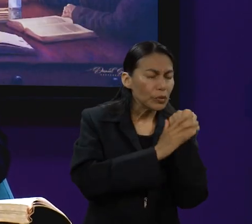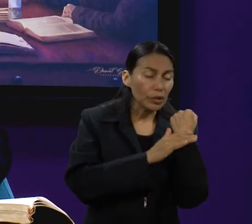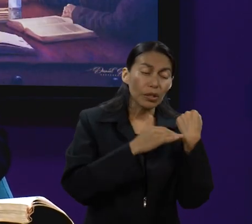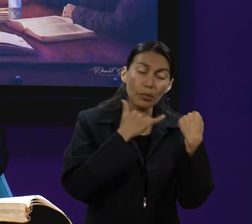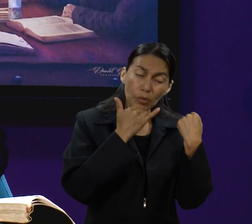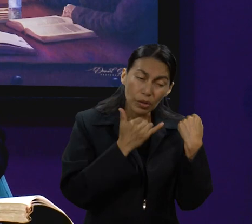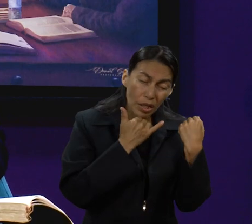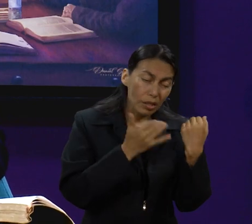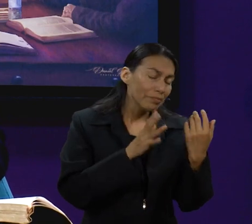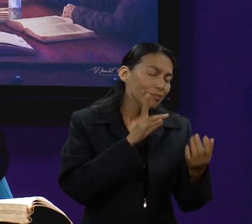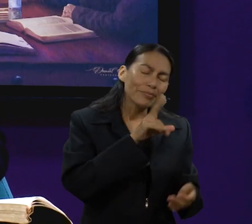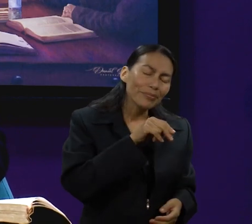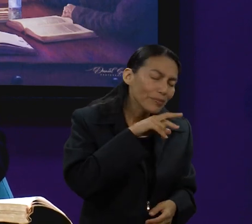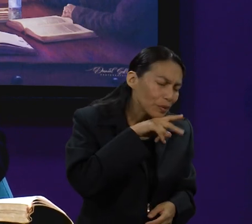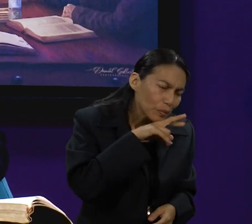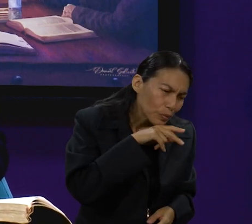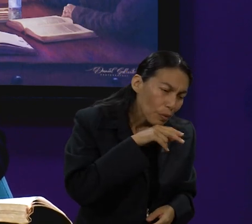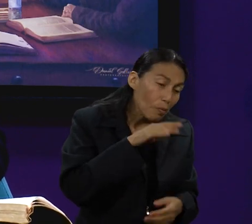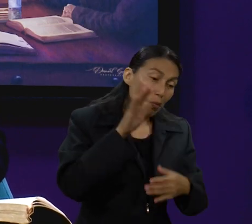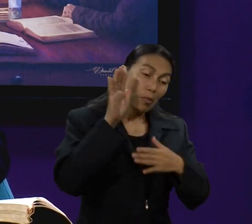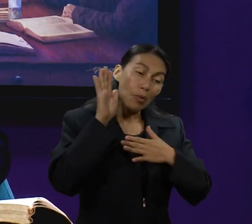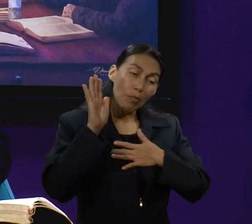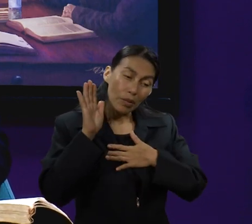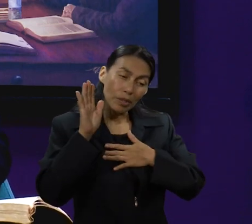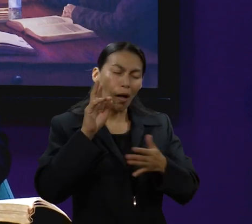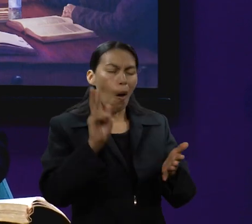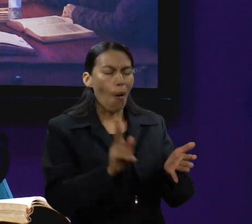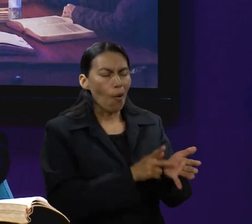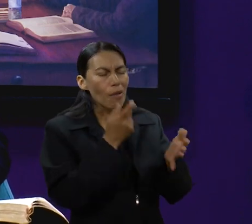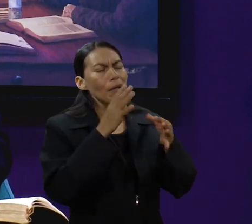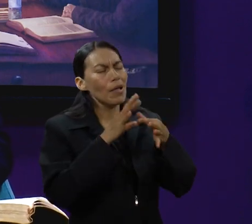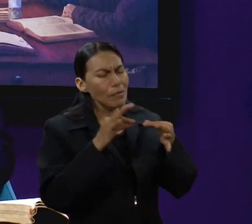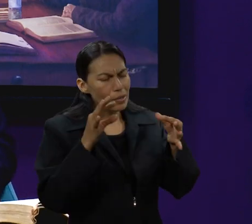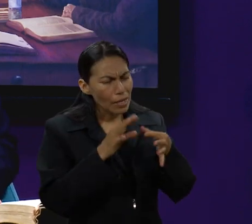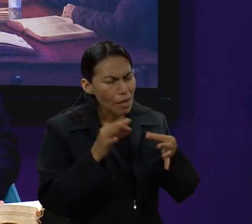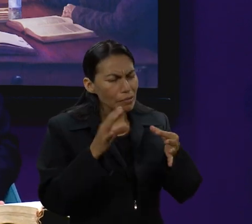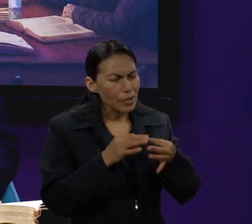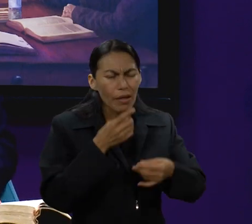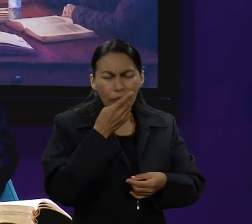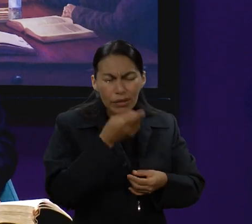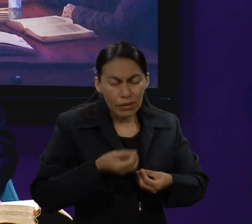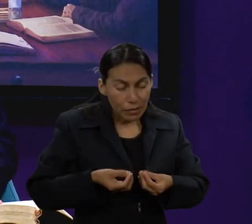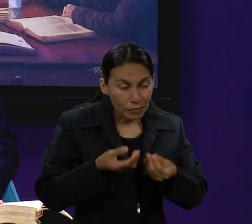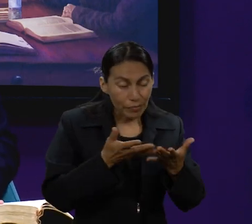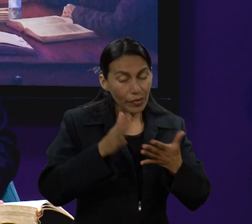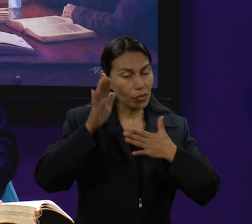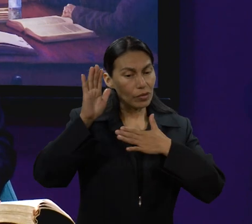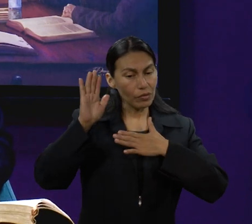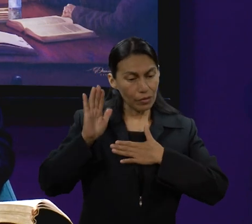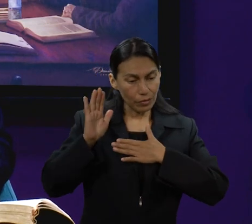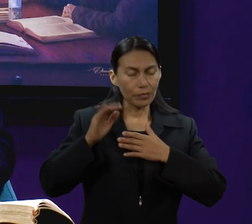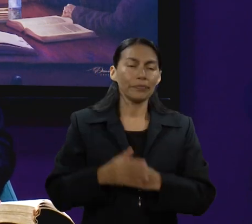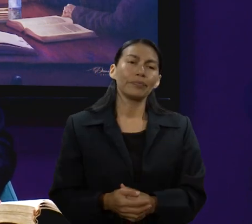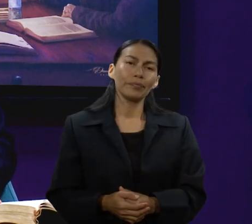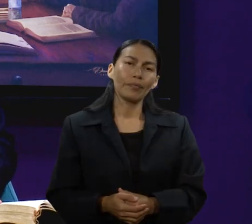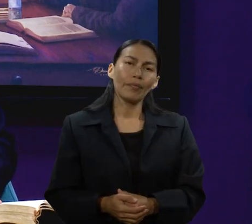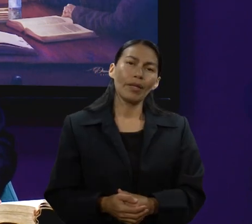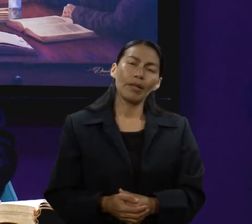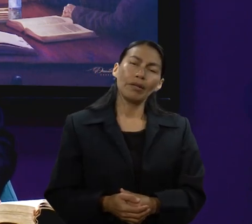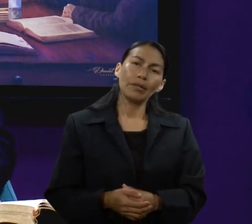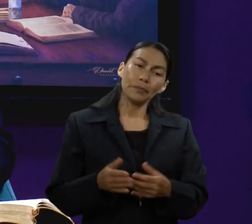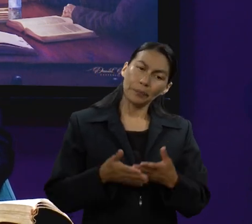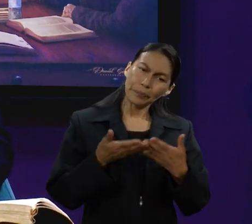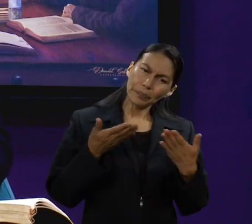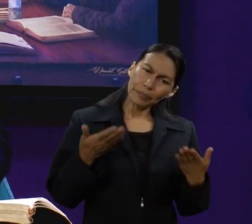Ya te equivocaste, tranquilo, no olvides mi promesa. Le vuelve a explicar todo nuevamente y vuelve a explicar el